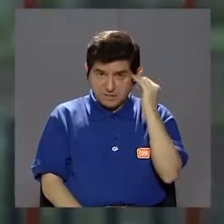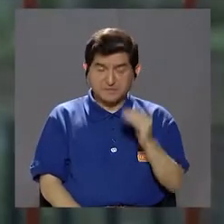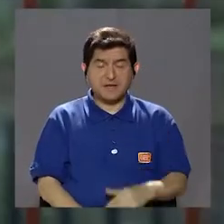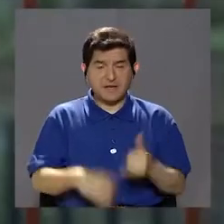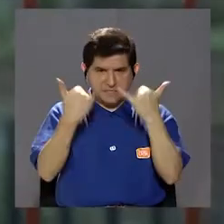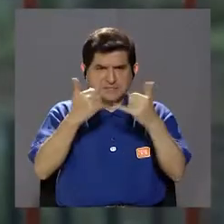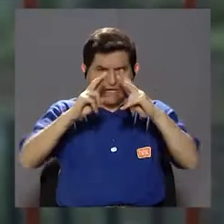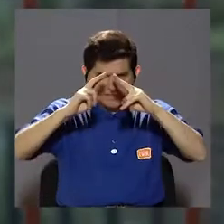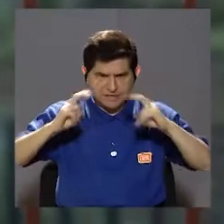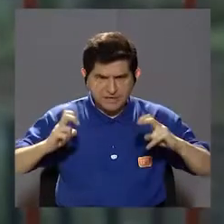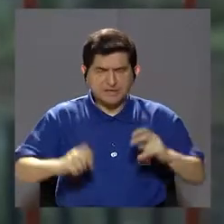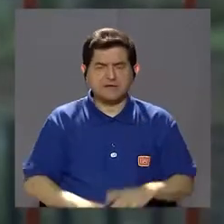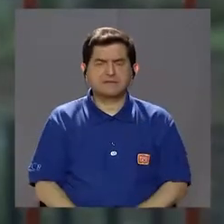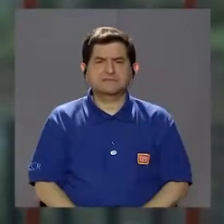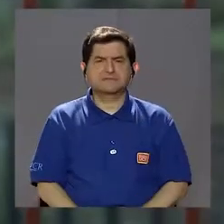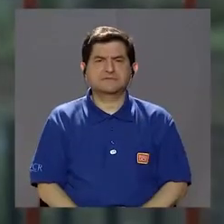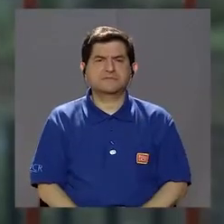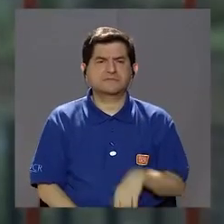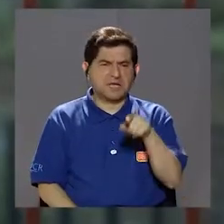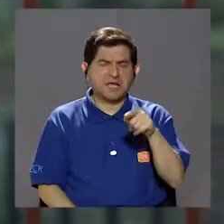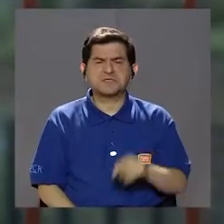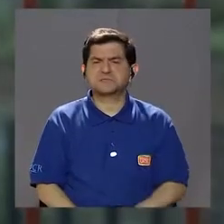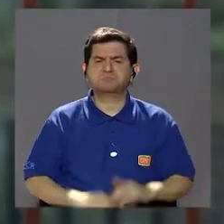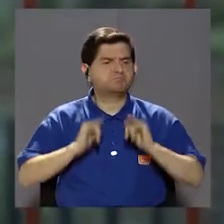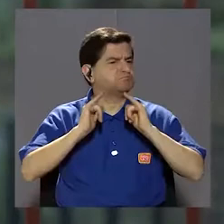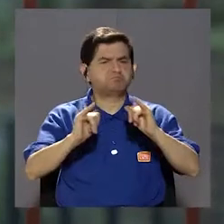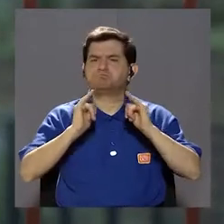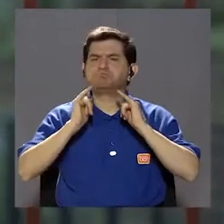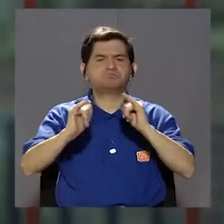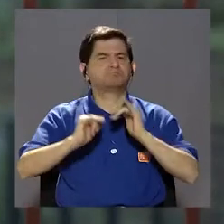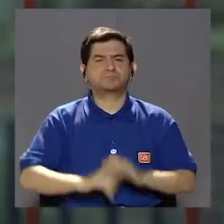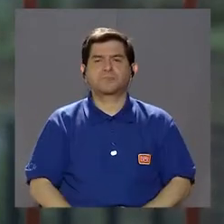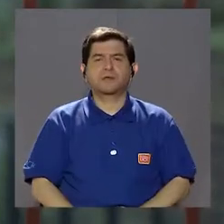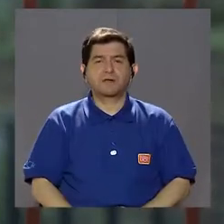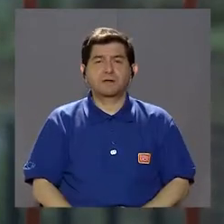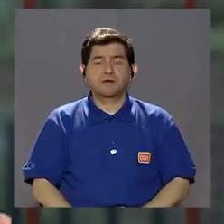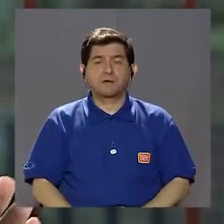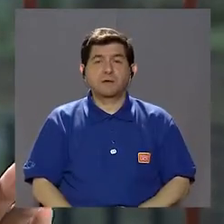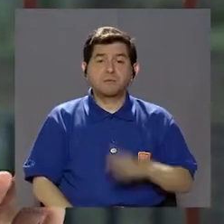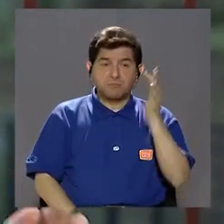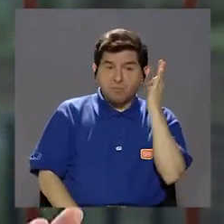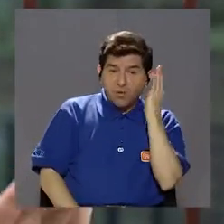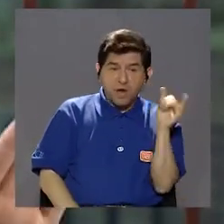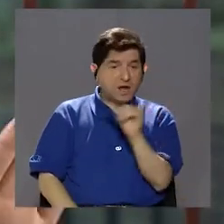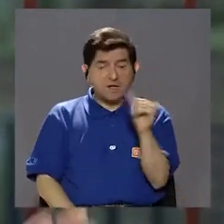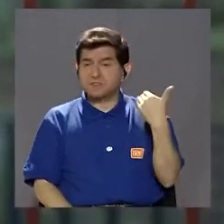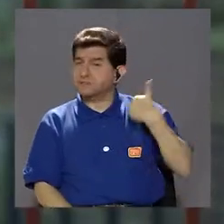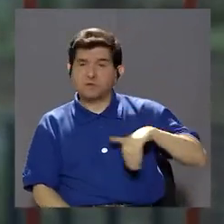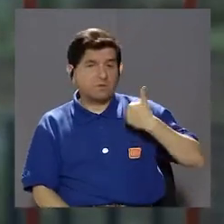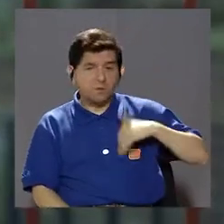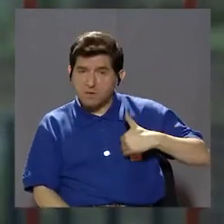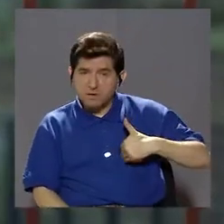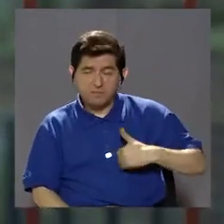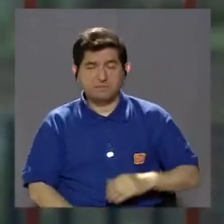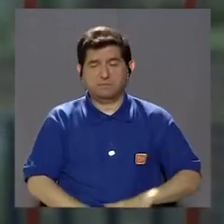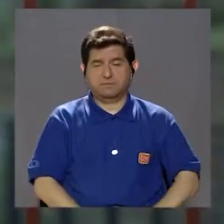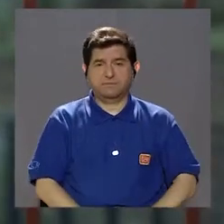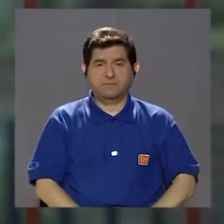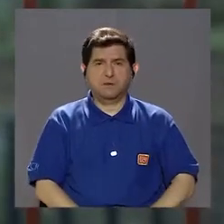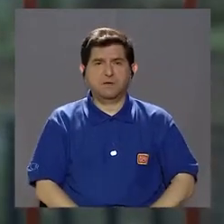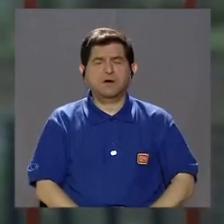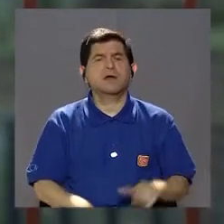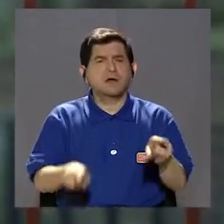la experiencia a nivel clínica, en la clínica, es muy parejo. Como hay mujeres, hay hombres,